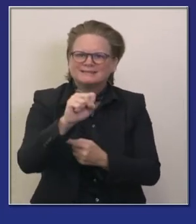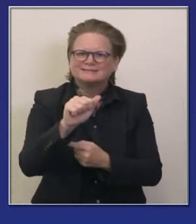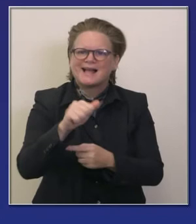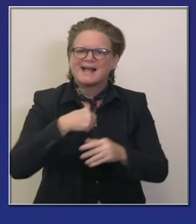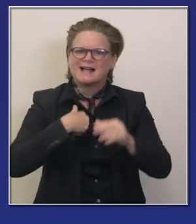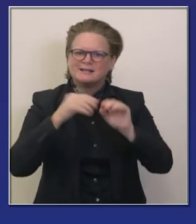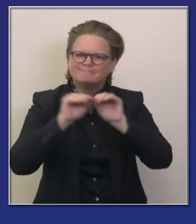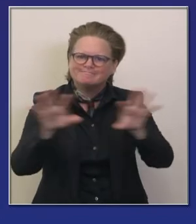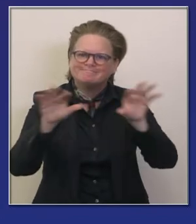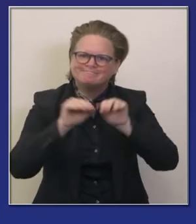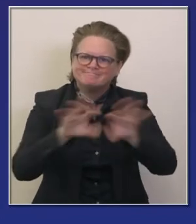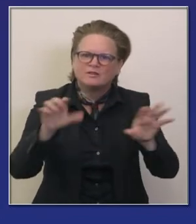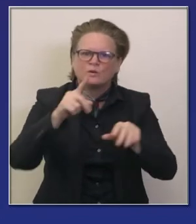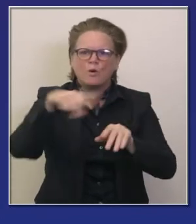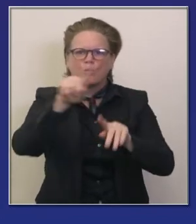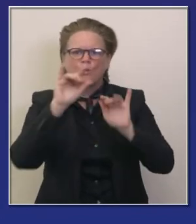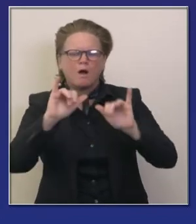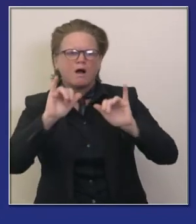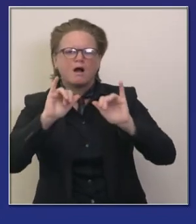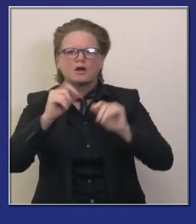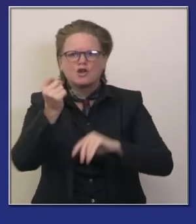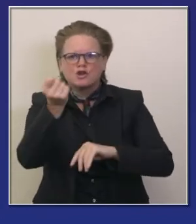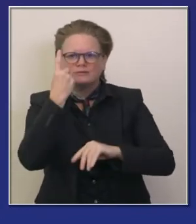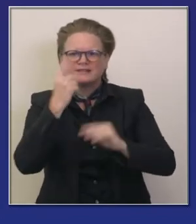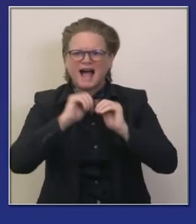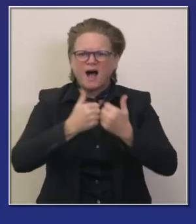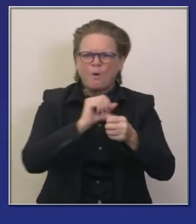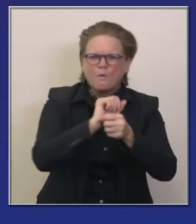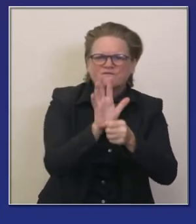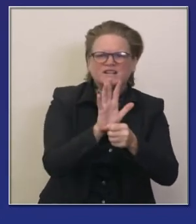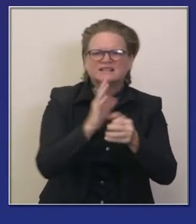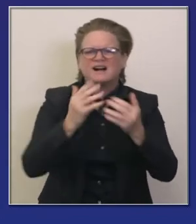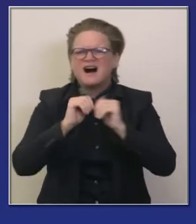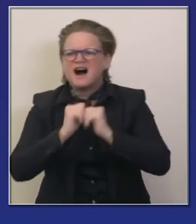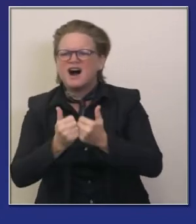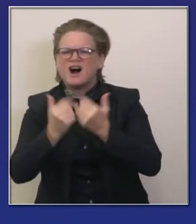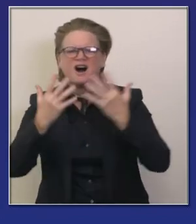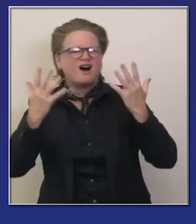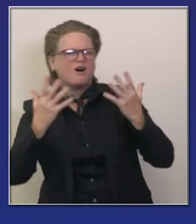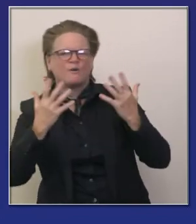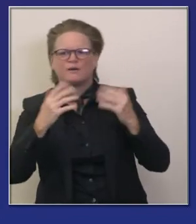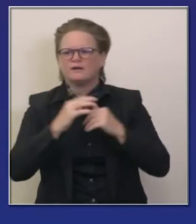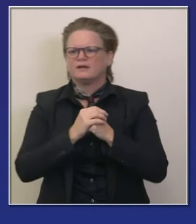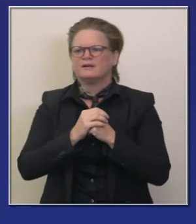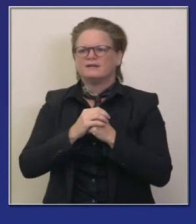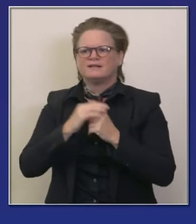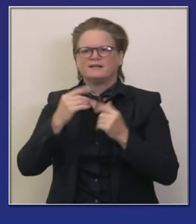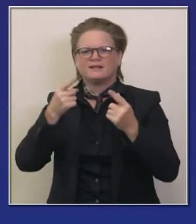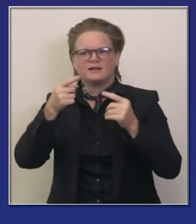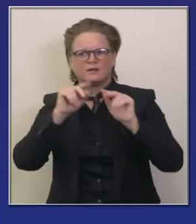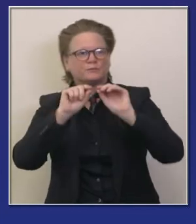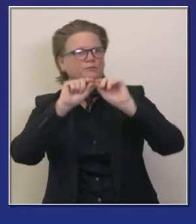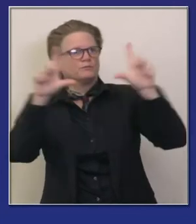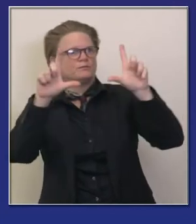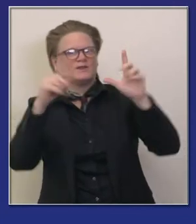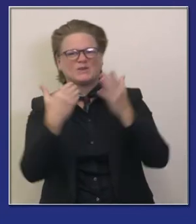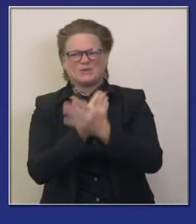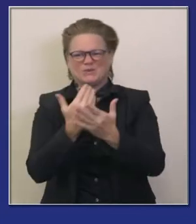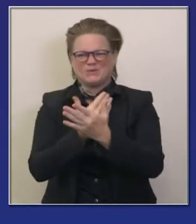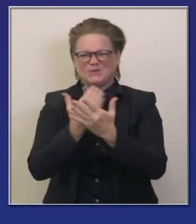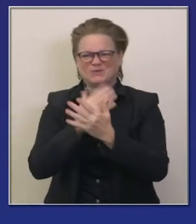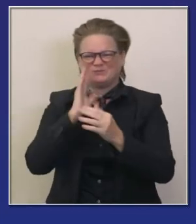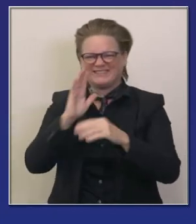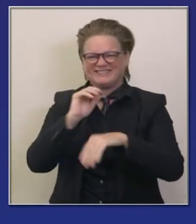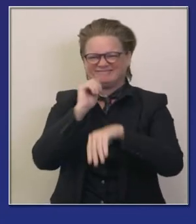carteleros más de mil de estas carteleras van a ser publicadas son los nuevos